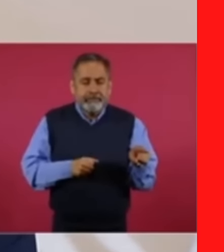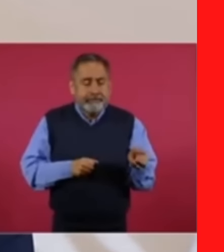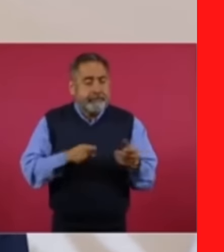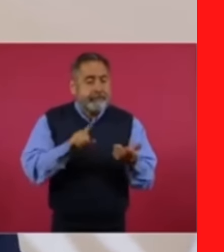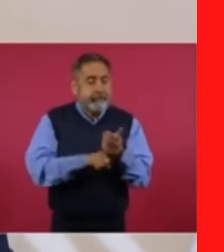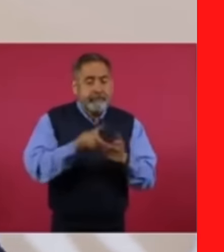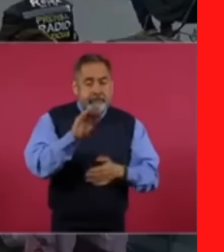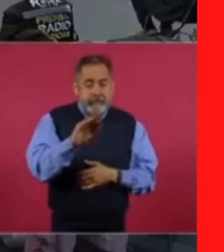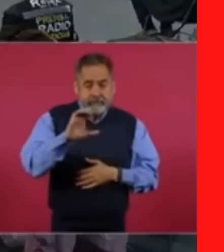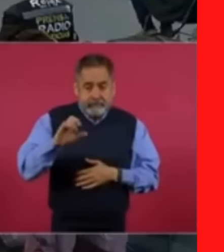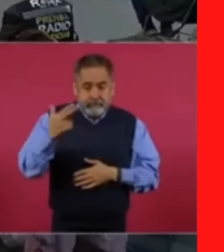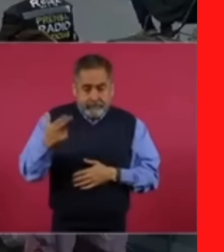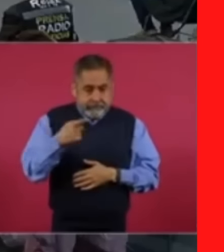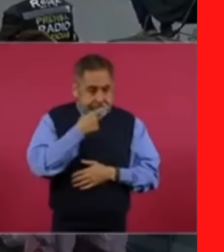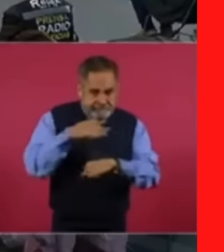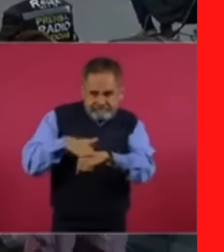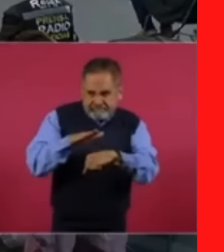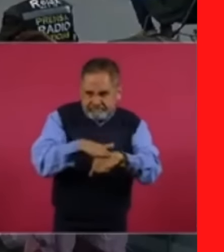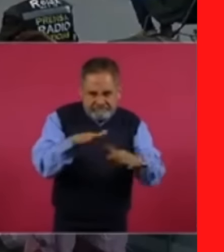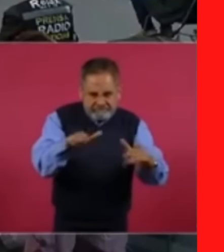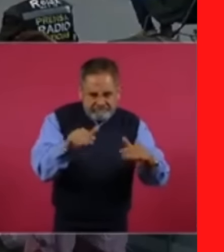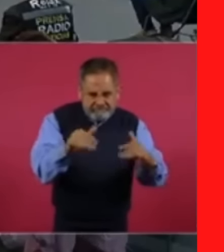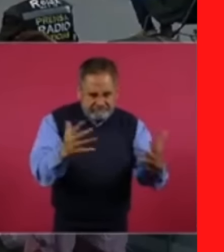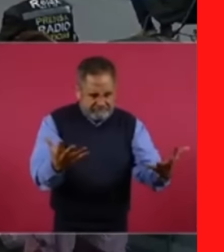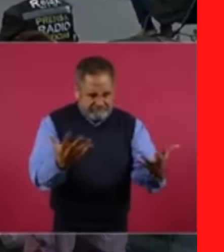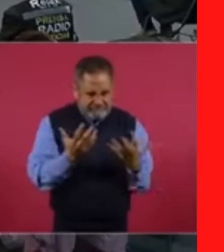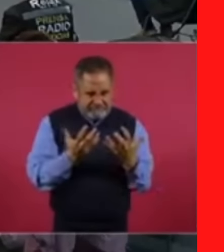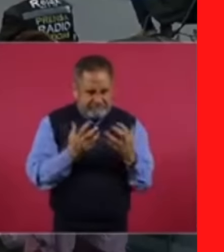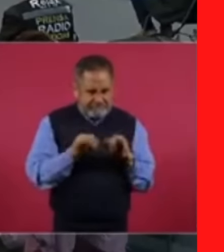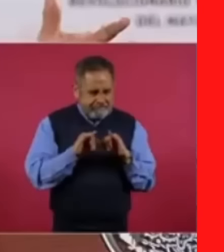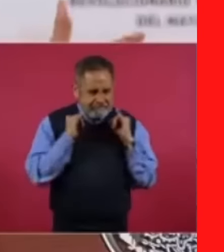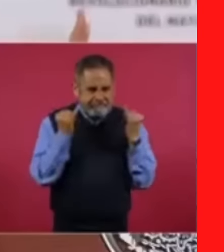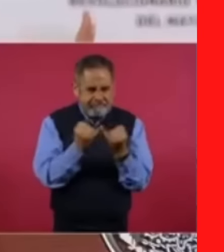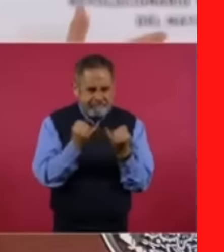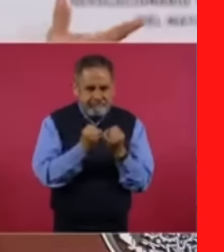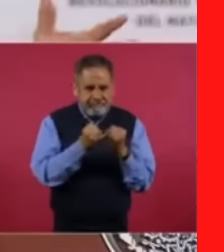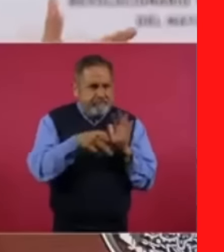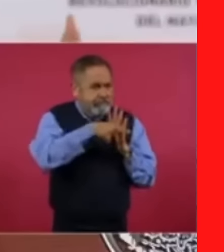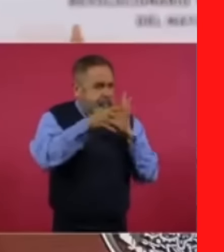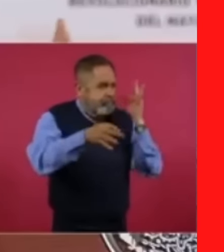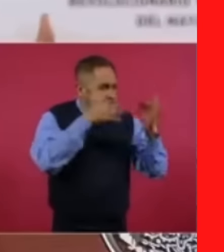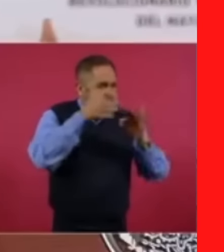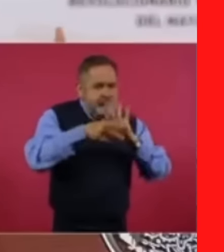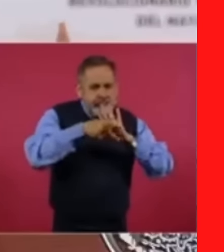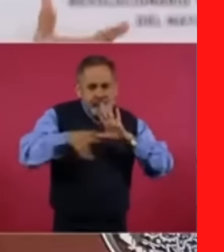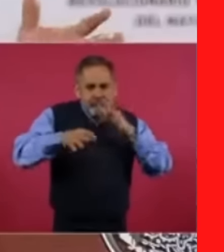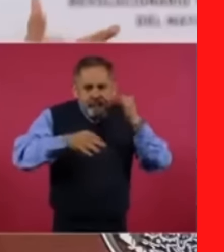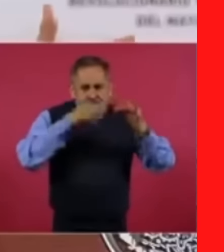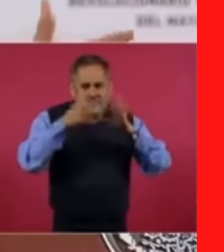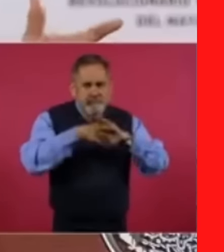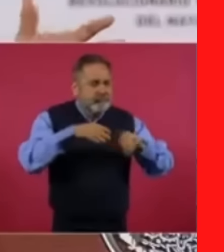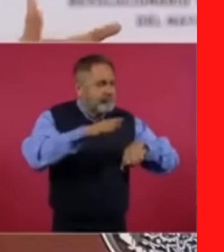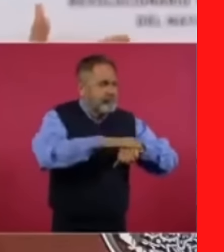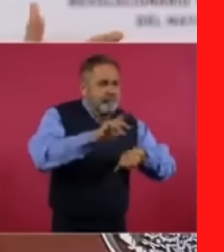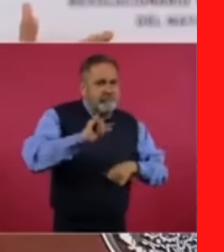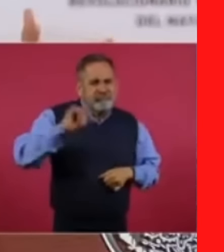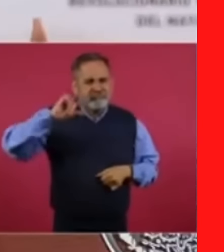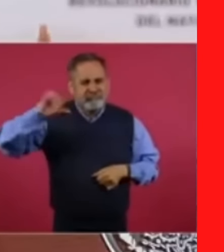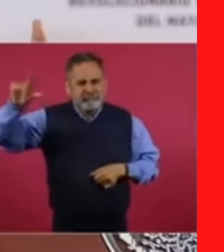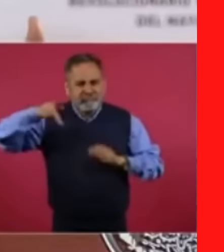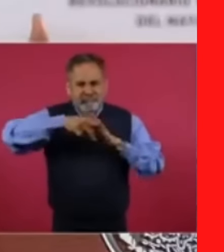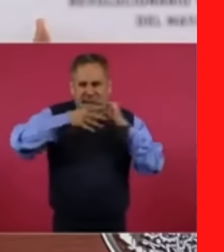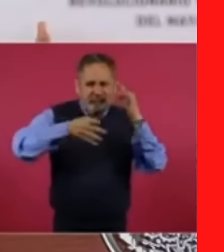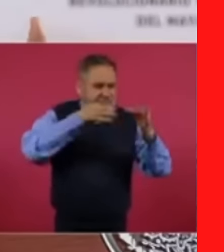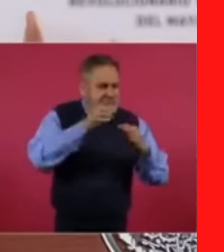Calderón reunió a los dueños de los medios de información y a los periodistas más famosos